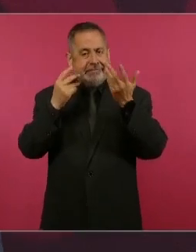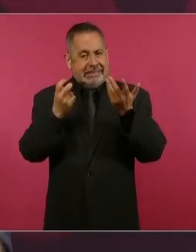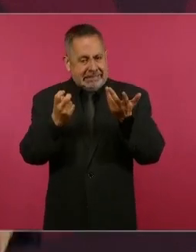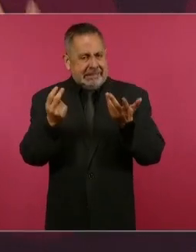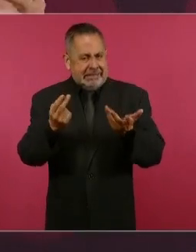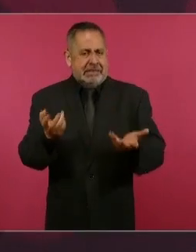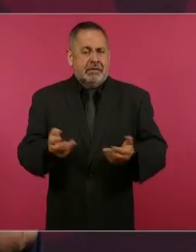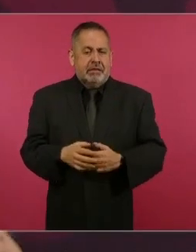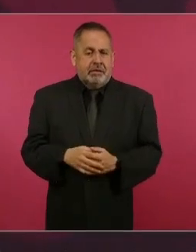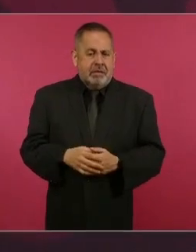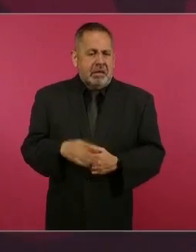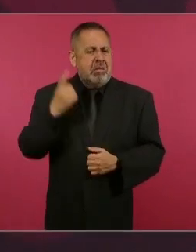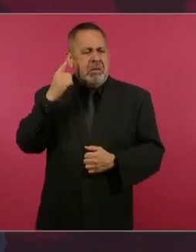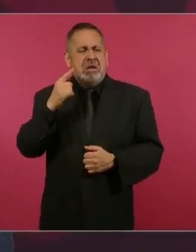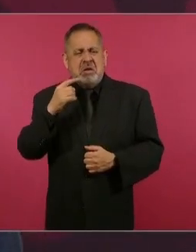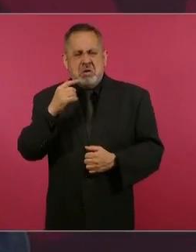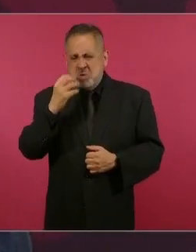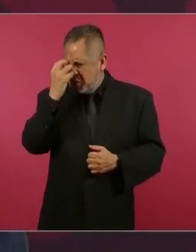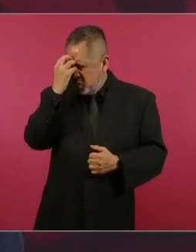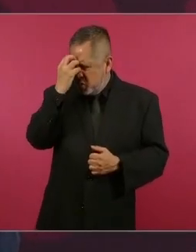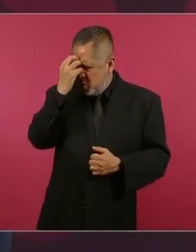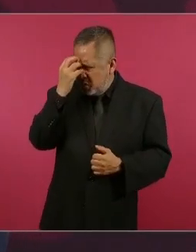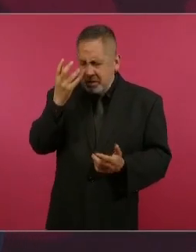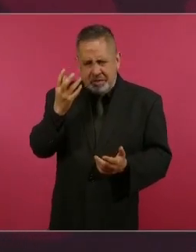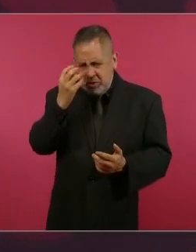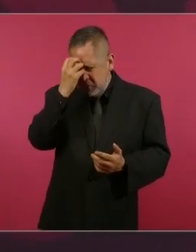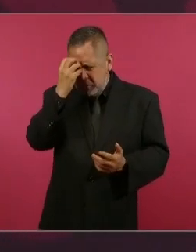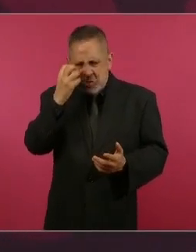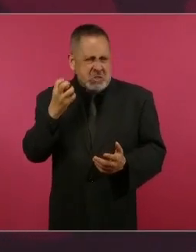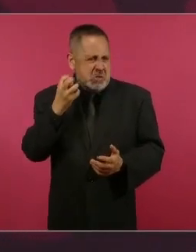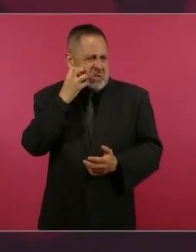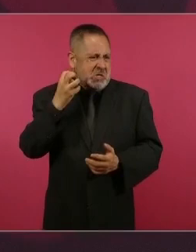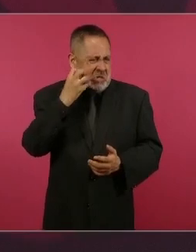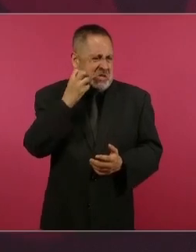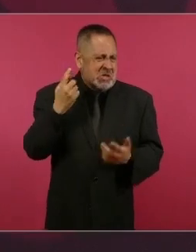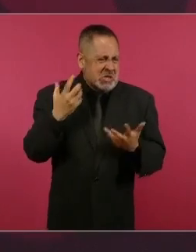¿Para qué vamos a estarnos amargando?